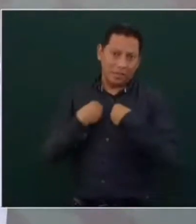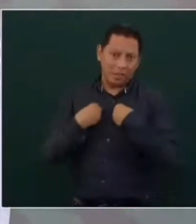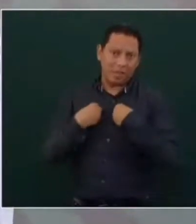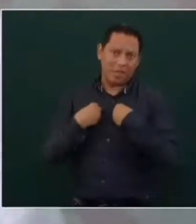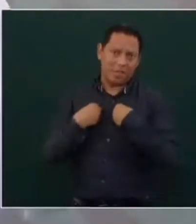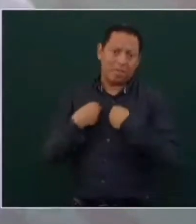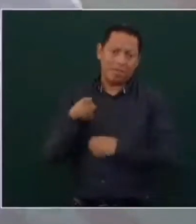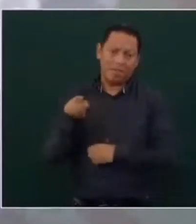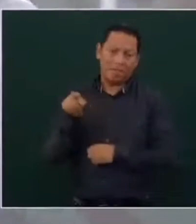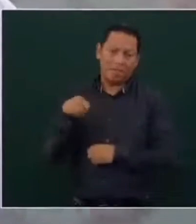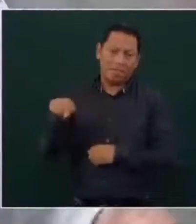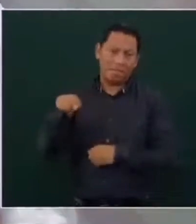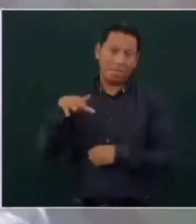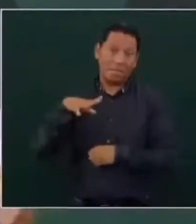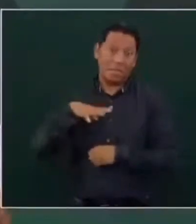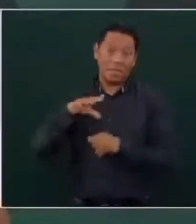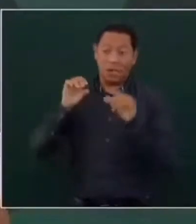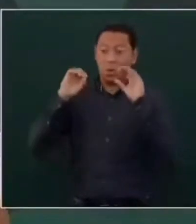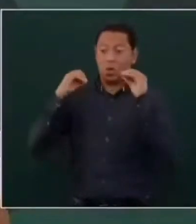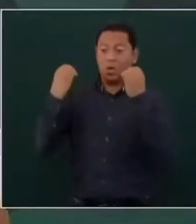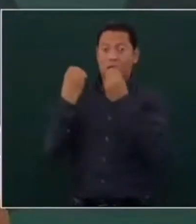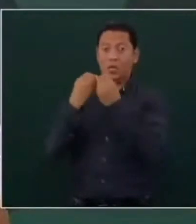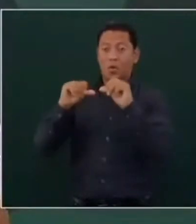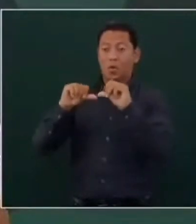el tener una organización social